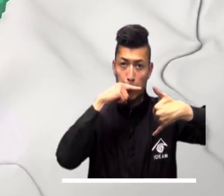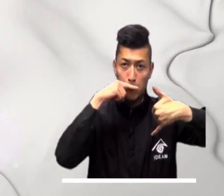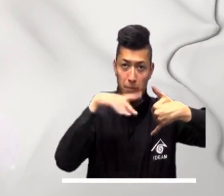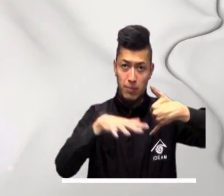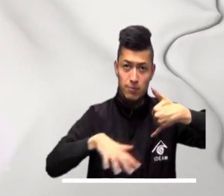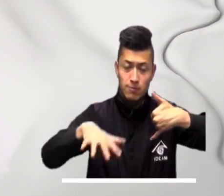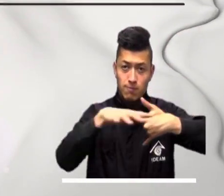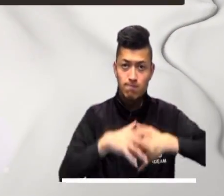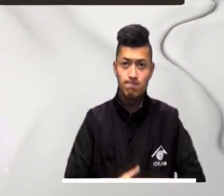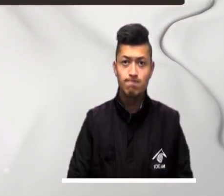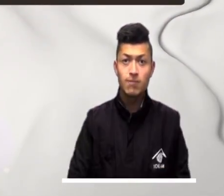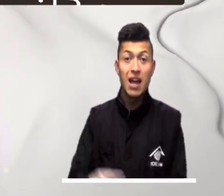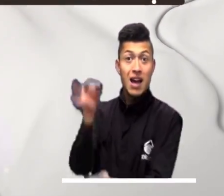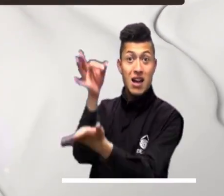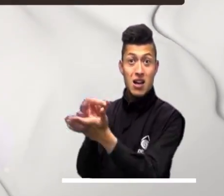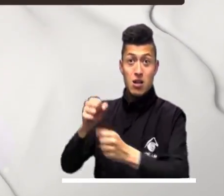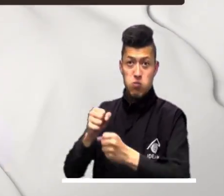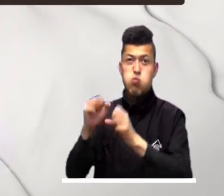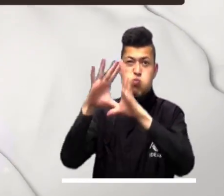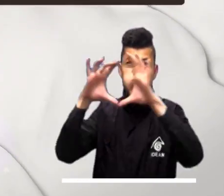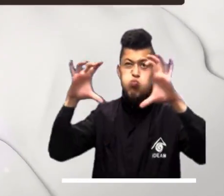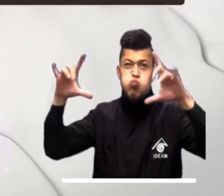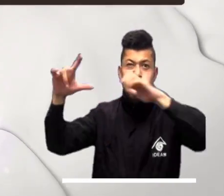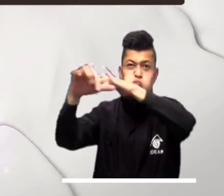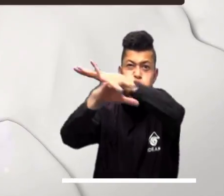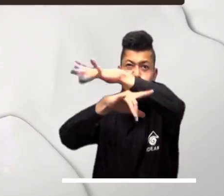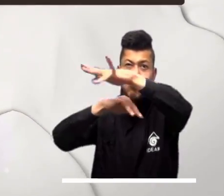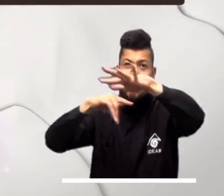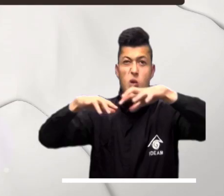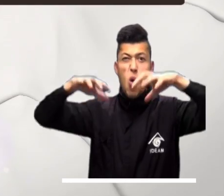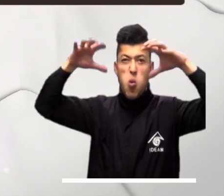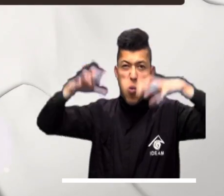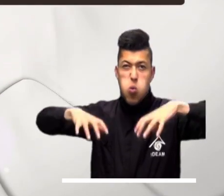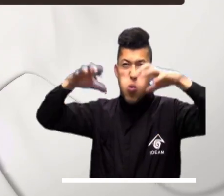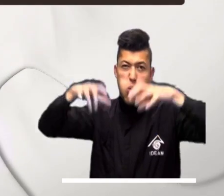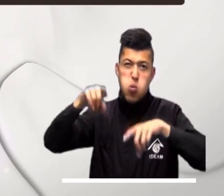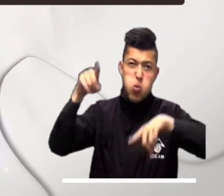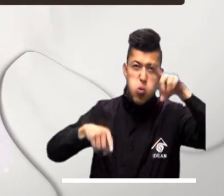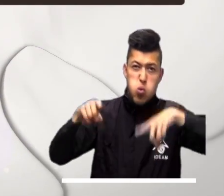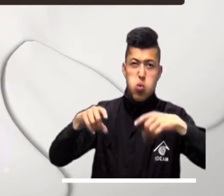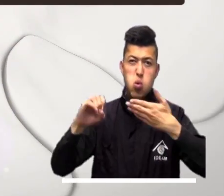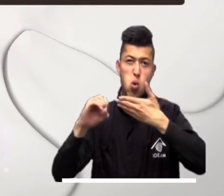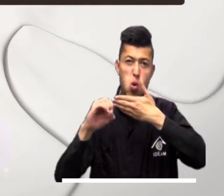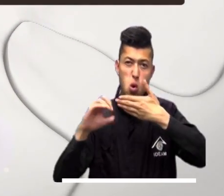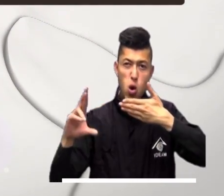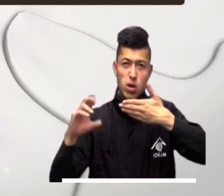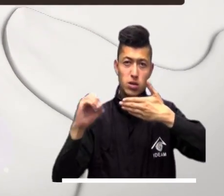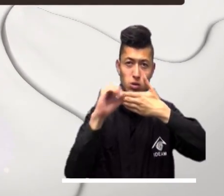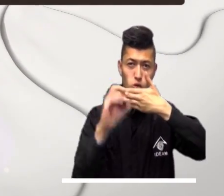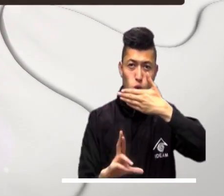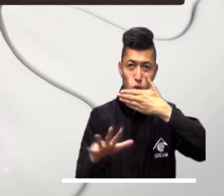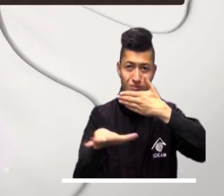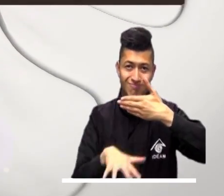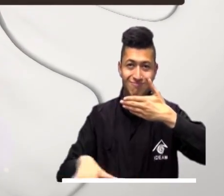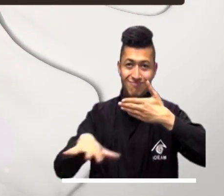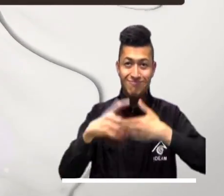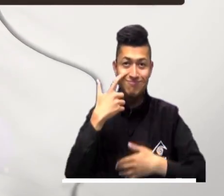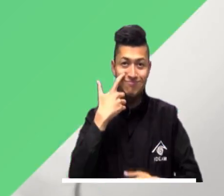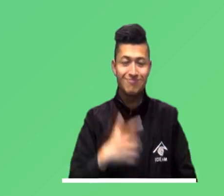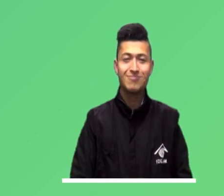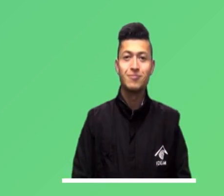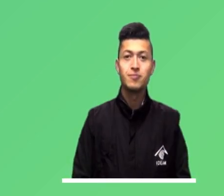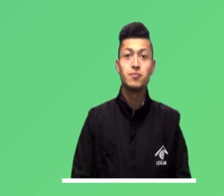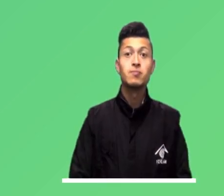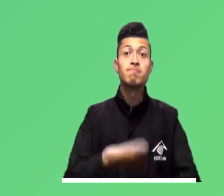capital de los colombianos anticipa cielo cubierto en la mayor parte del área y lluvias ocasionales podrían precipitarse sobre el oriente y sur de la